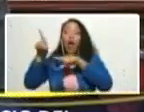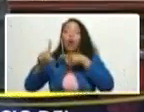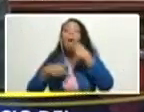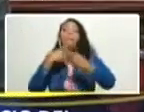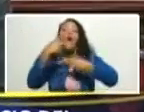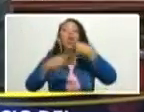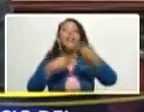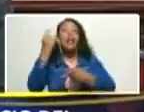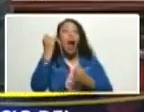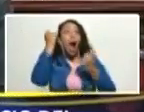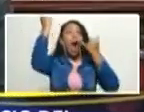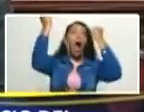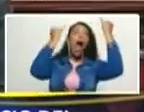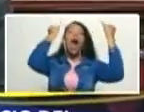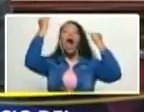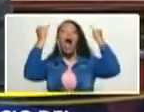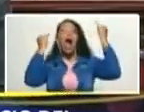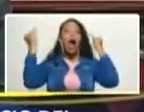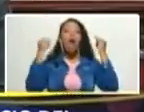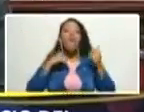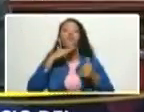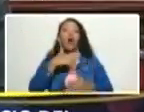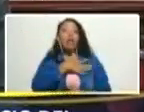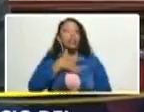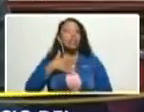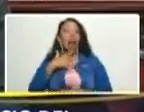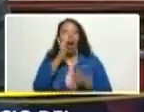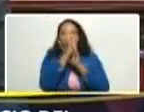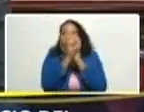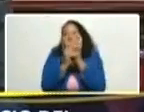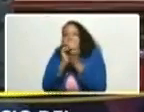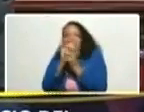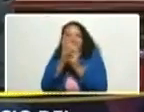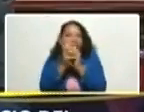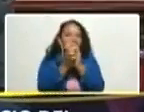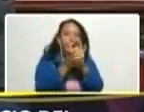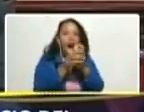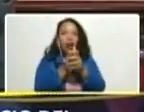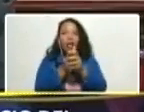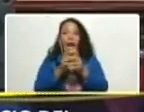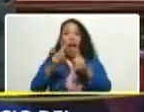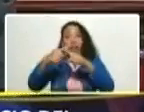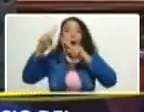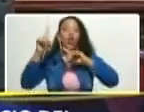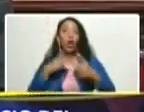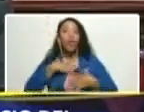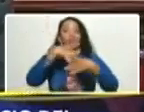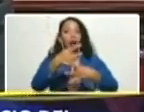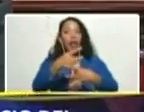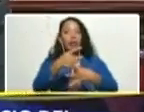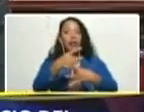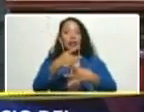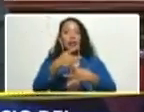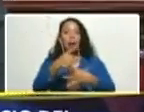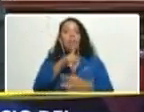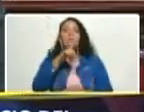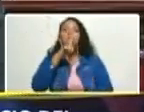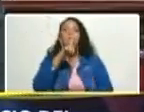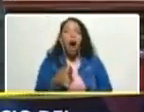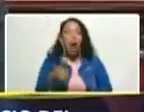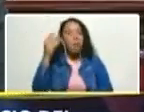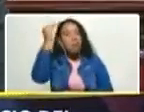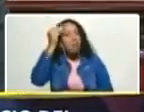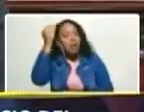improvisada llena de deseos de venganza y de otros intereses mal habidos mal